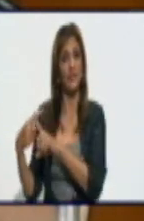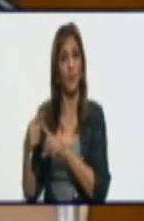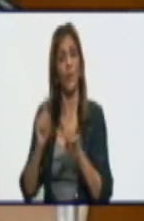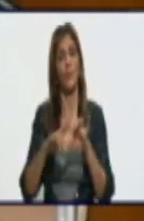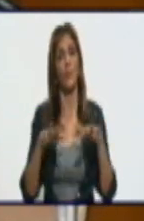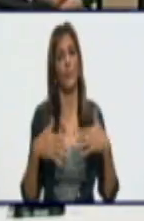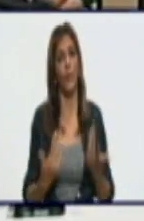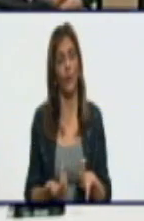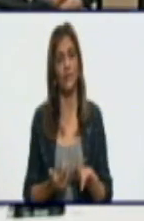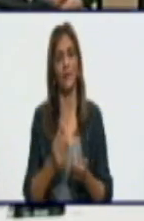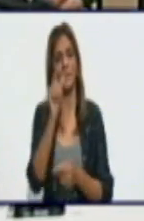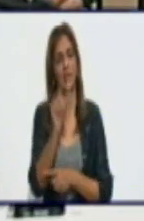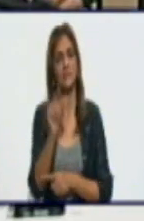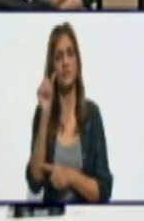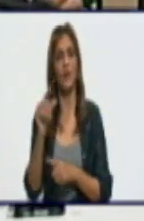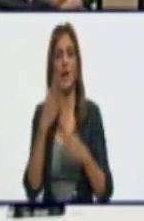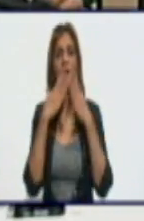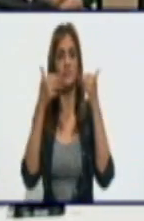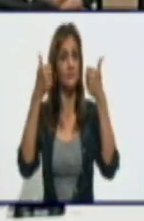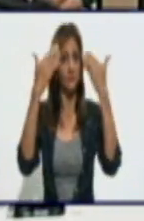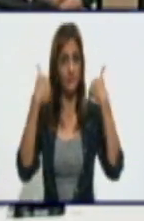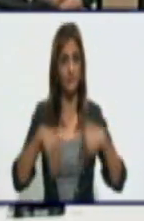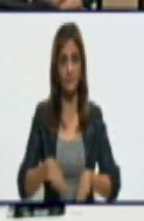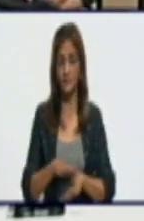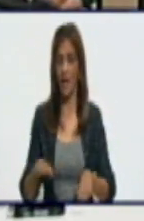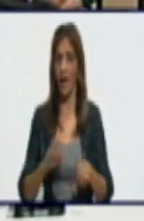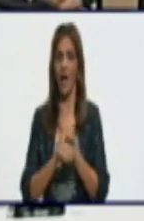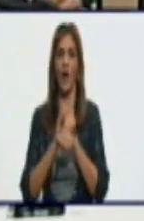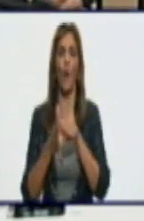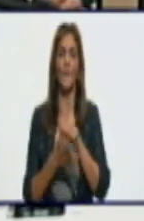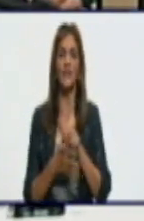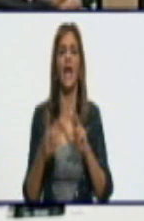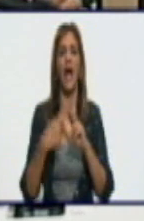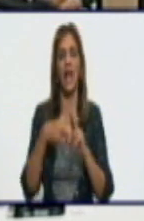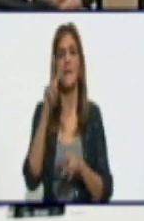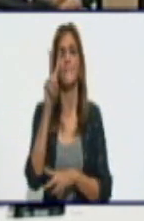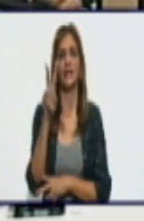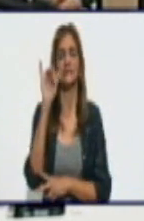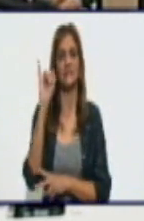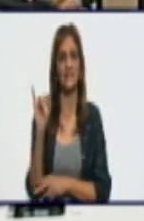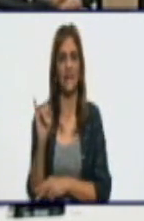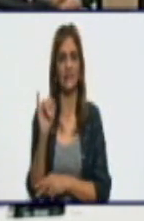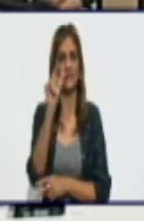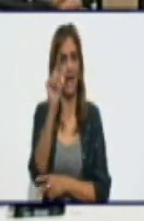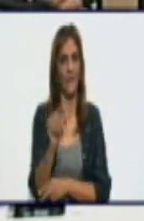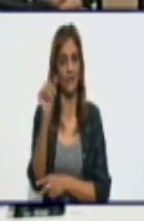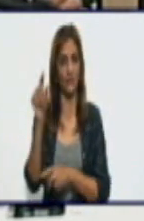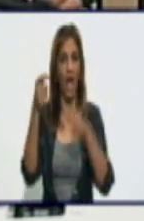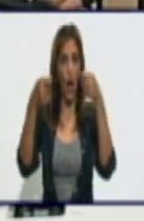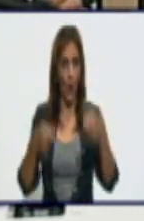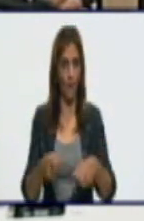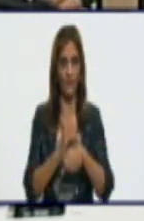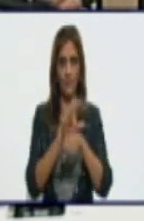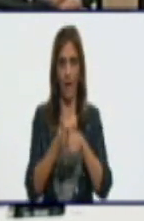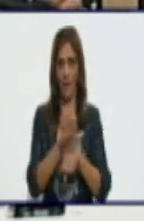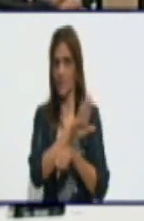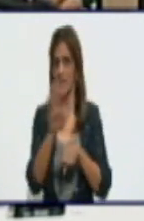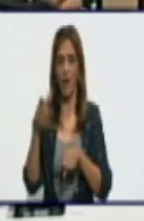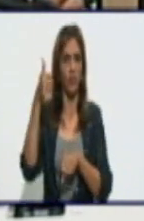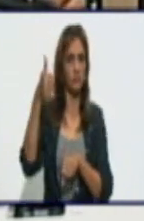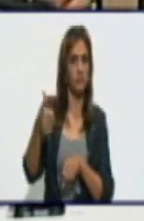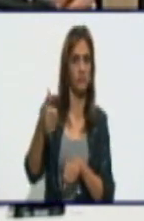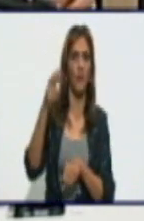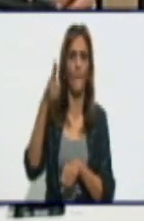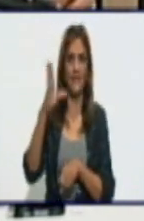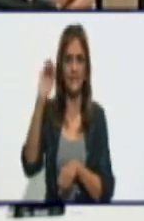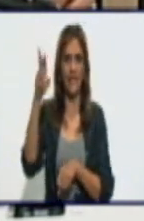salieron recuperadas, los confirmados, que los que ingresaron. Salieron 26 de los pacientes que estaban confirmados ya recuperados con PCR negativo y